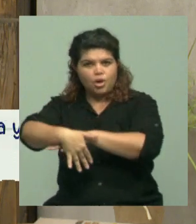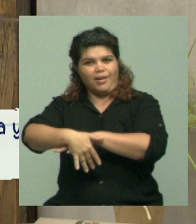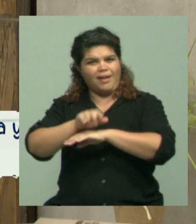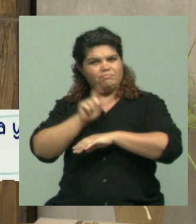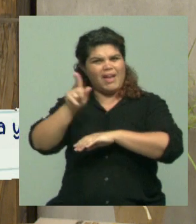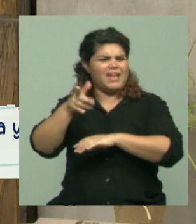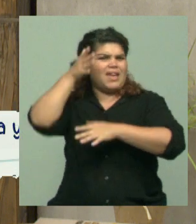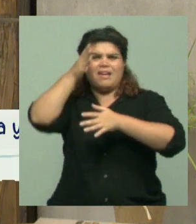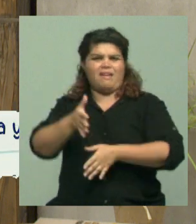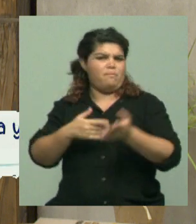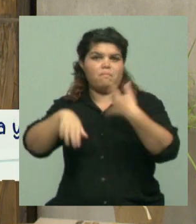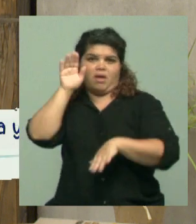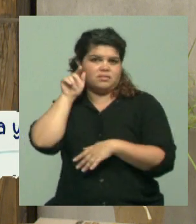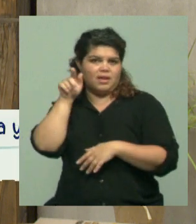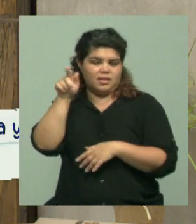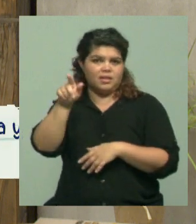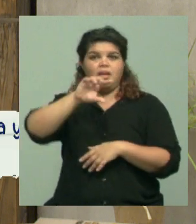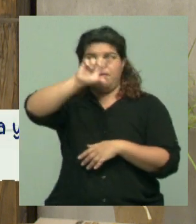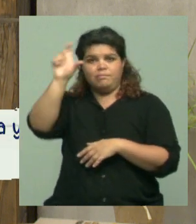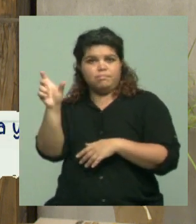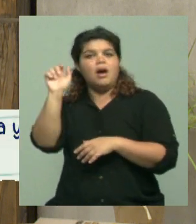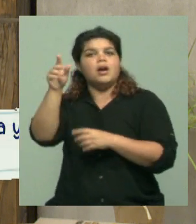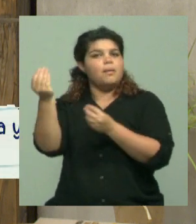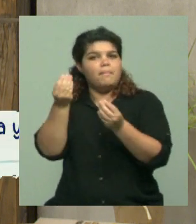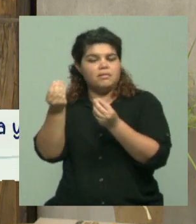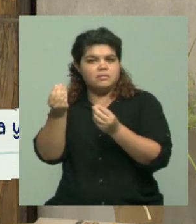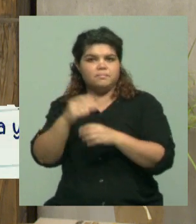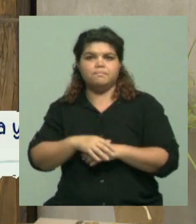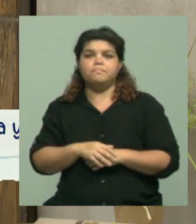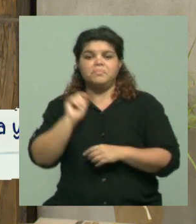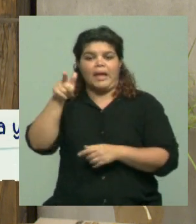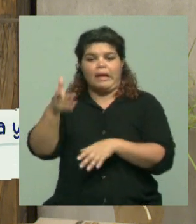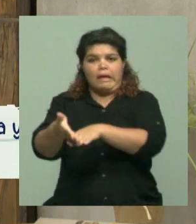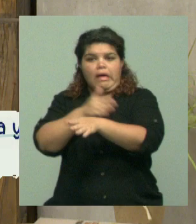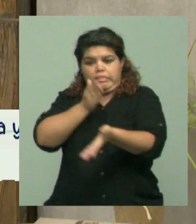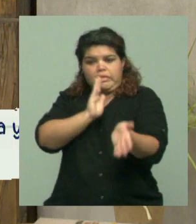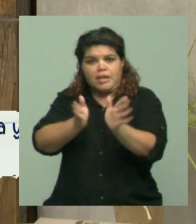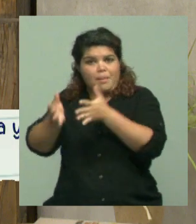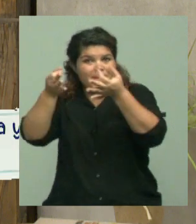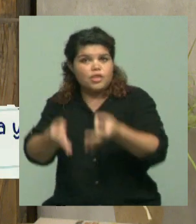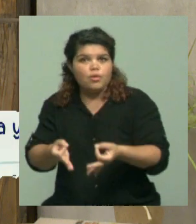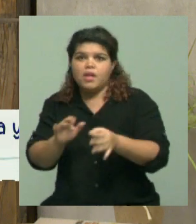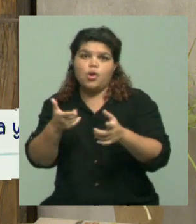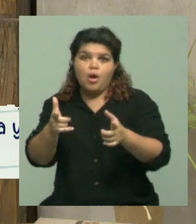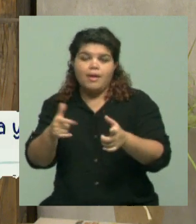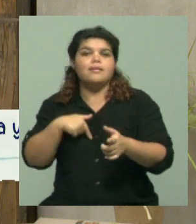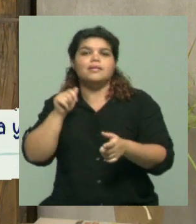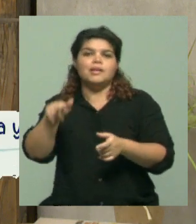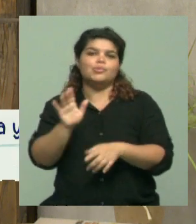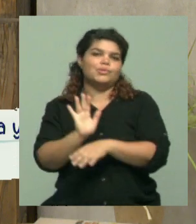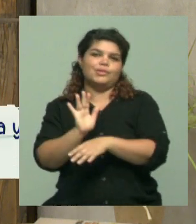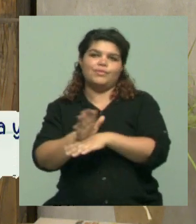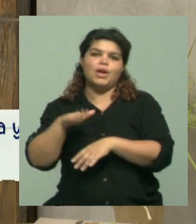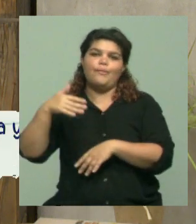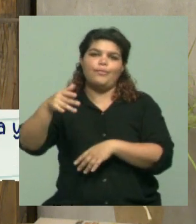severa. Si no se trata, no se hace un diagnóstico oportuno y un tratamiento conduce a la muerte, tiene elevados índices de mortalidad.